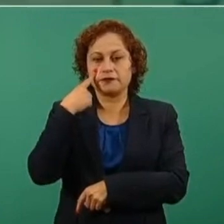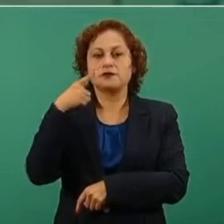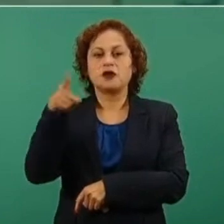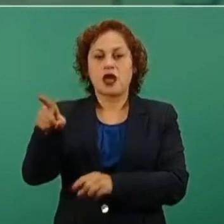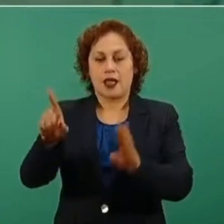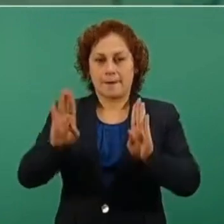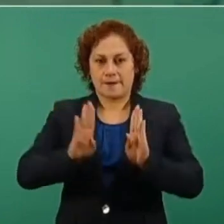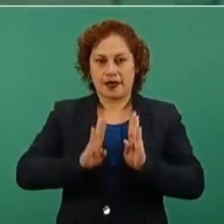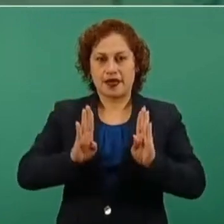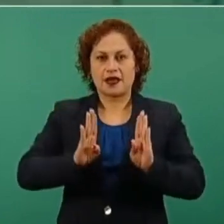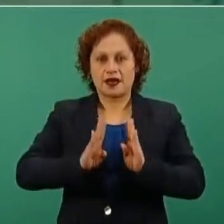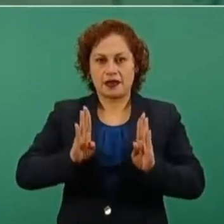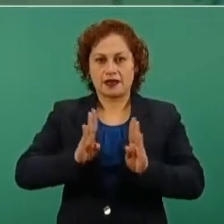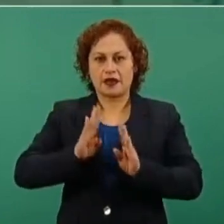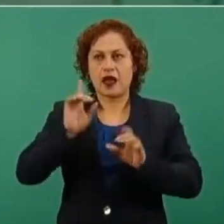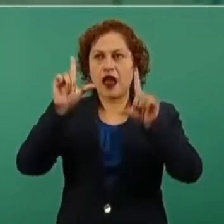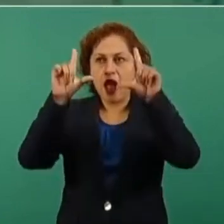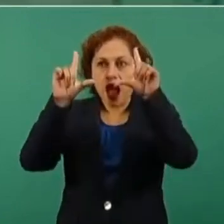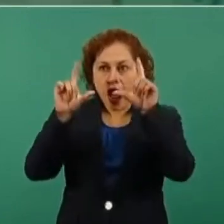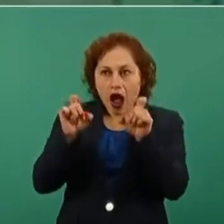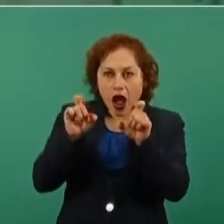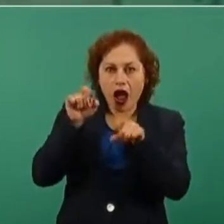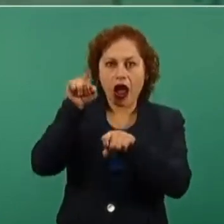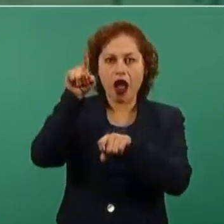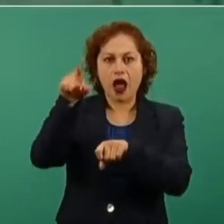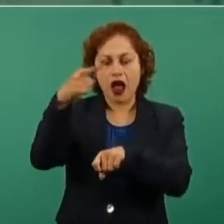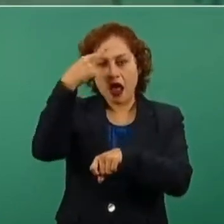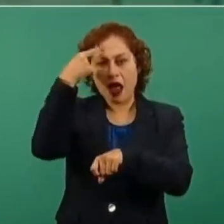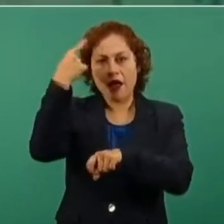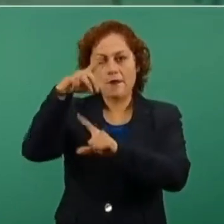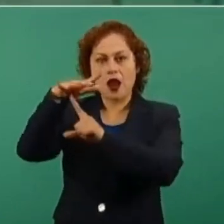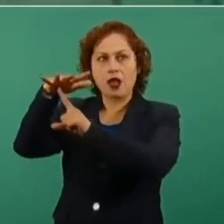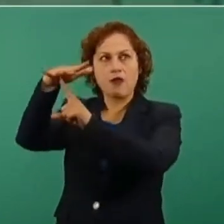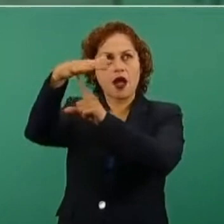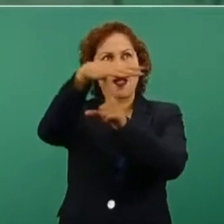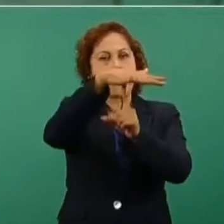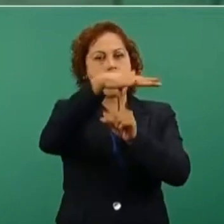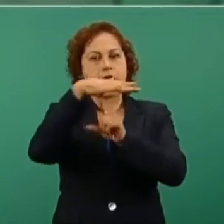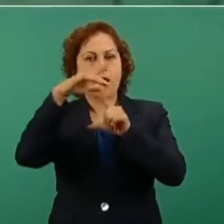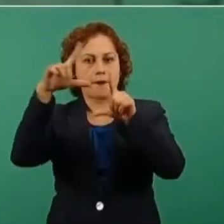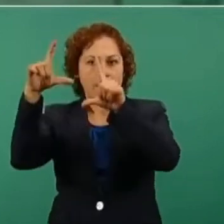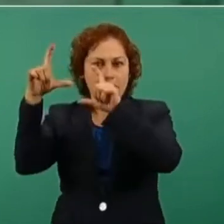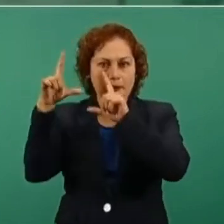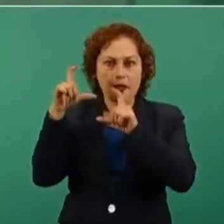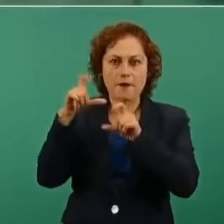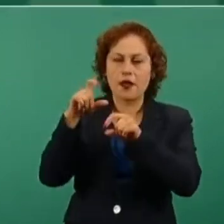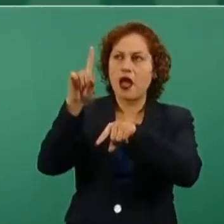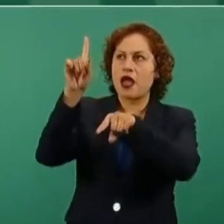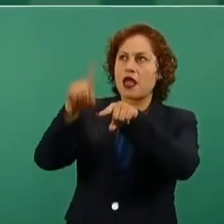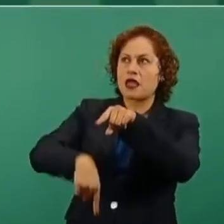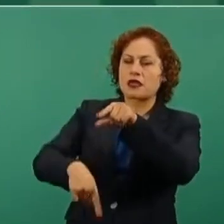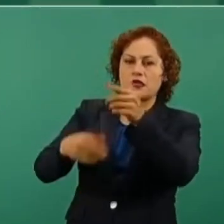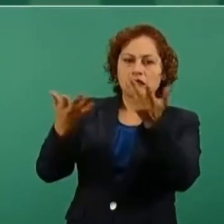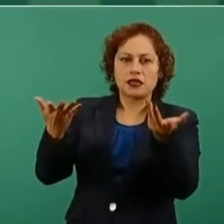aparato para evitar drones. Pero ¿por qué lo de los drones? Porque no se sabe